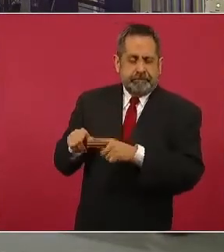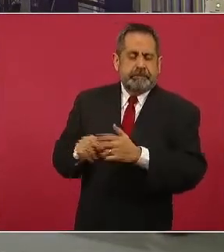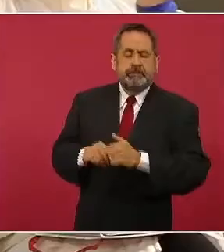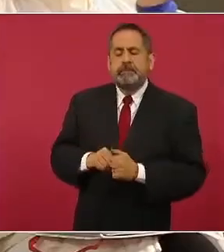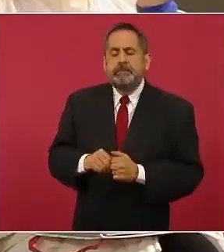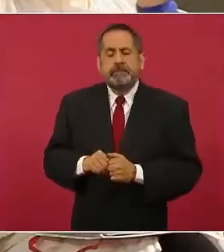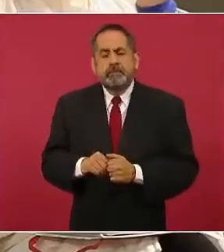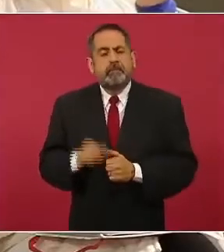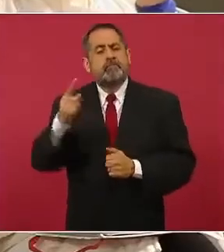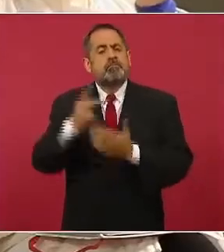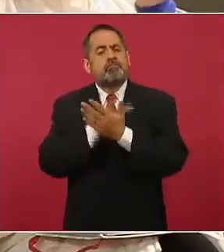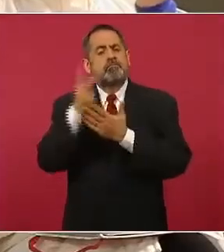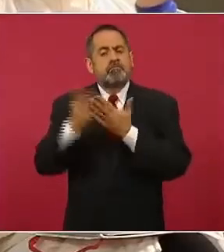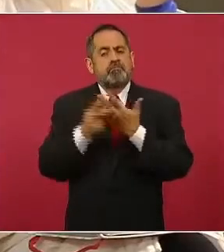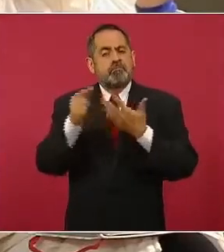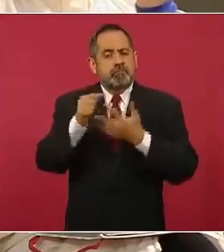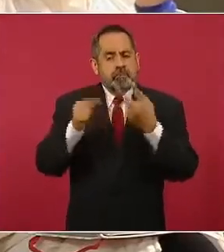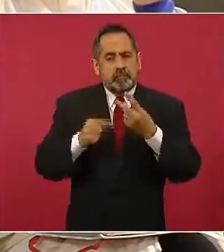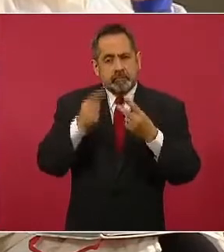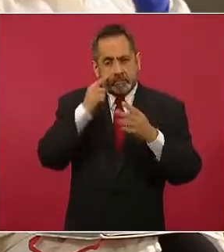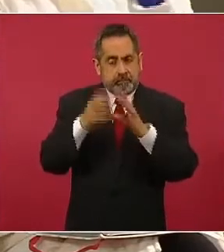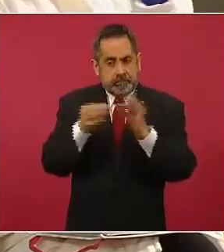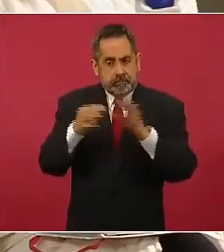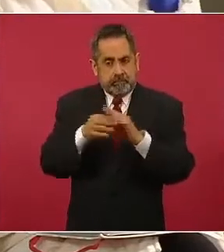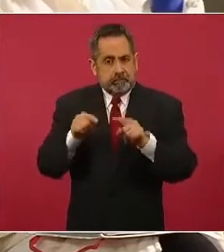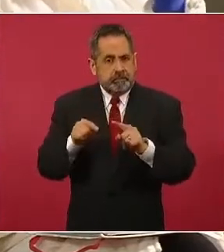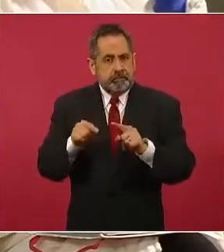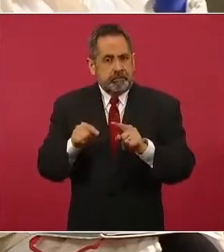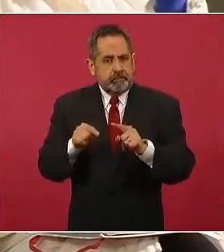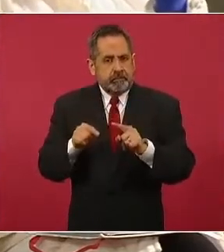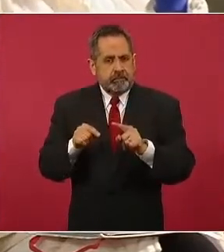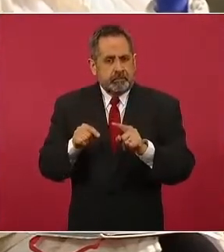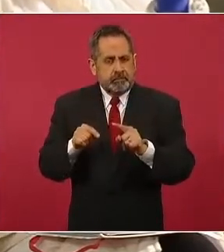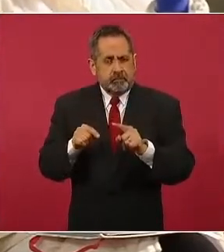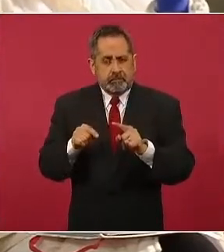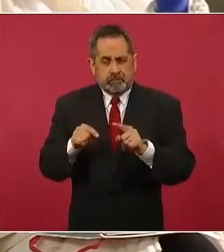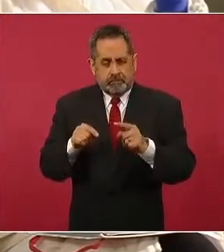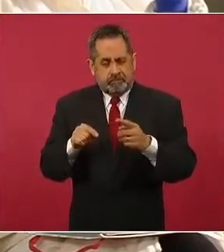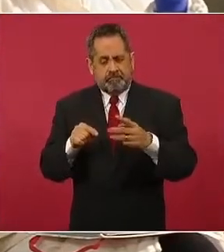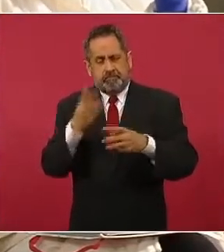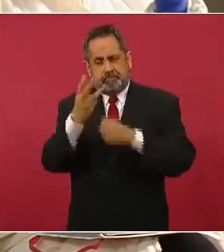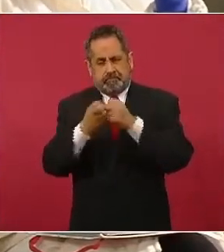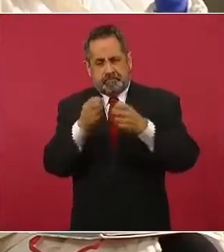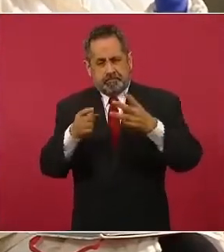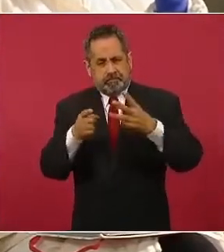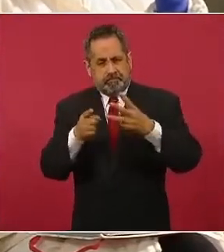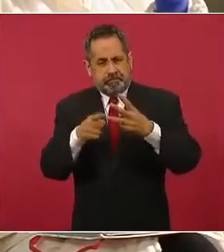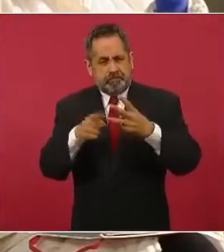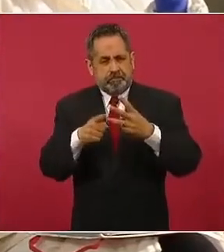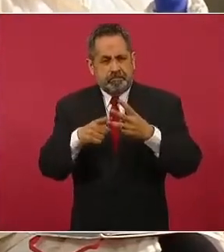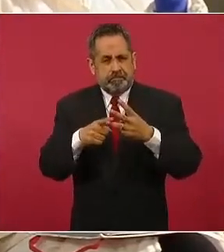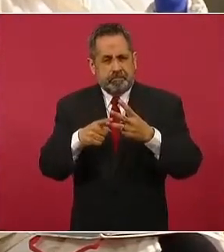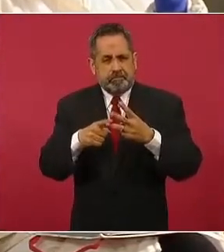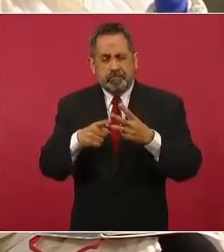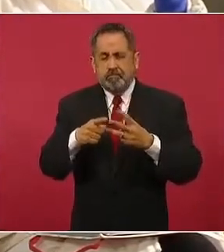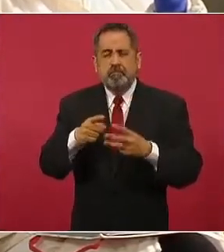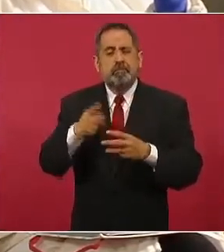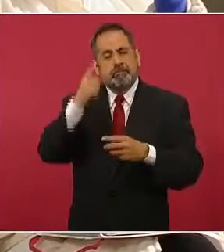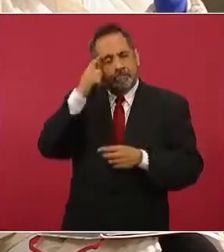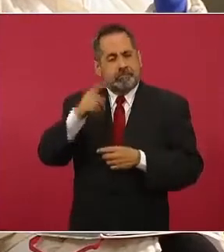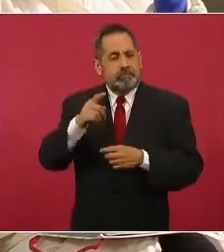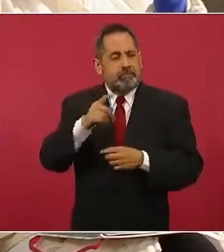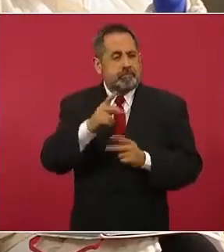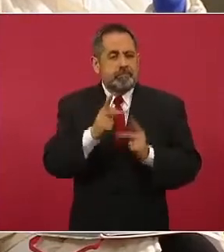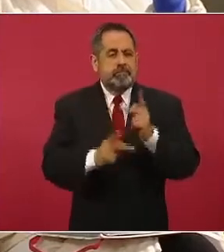uno de los programas que caracterizaron la primera mitad de su sexenio fue tandas del bienestar y los créditos a la